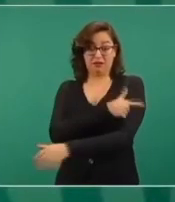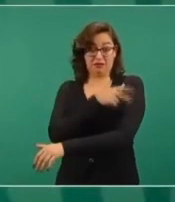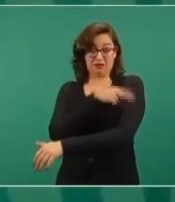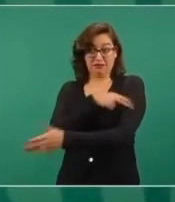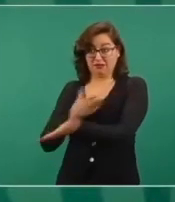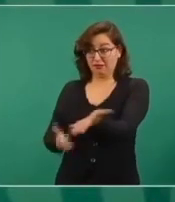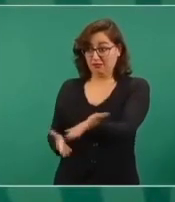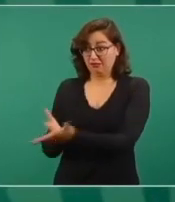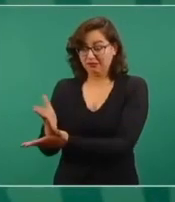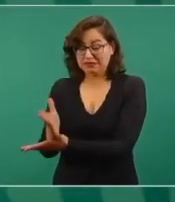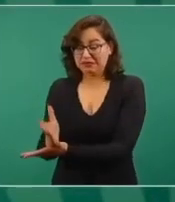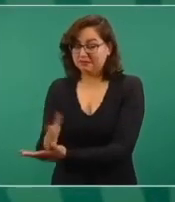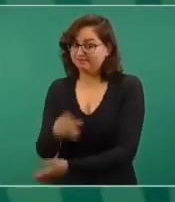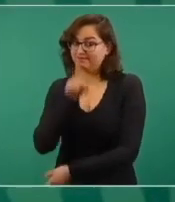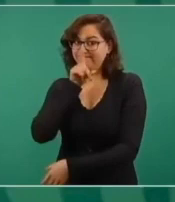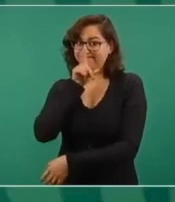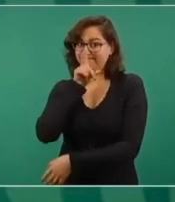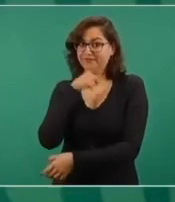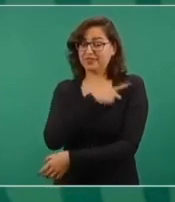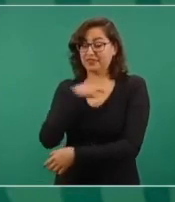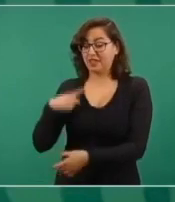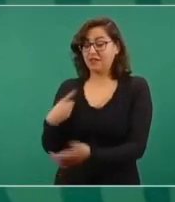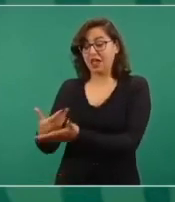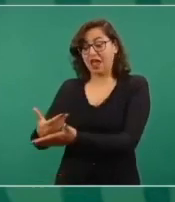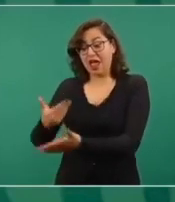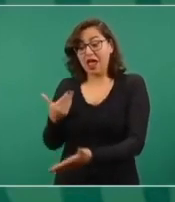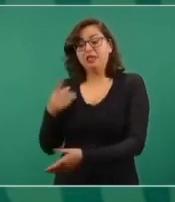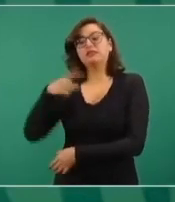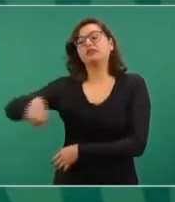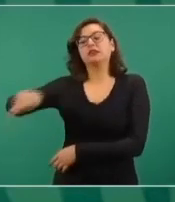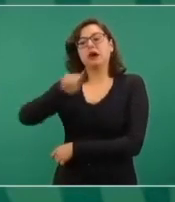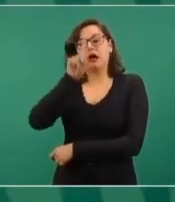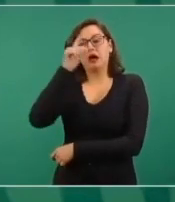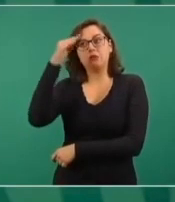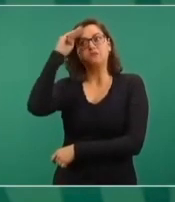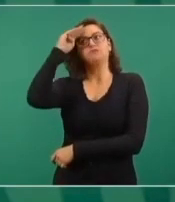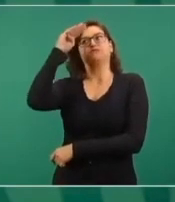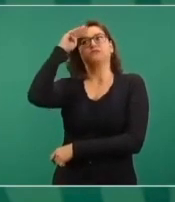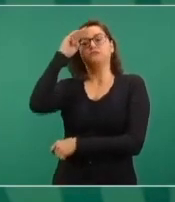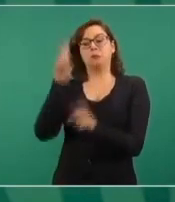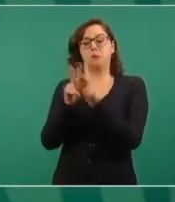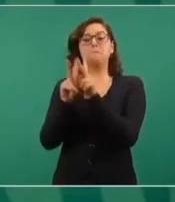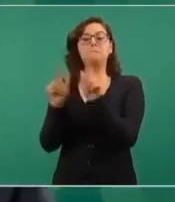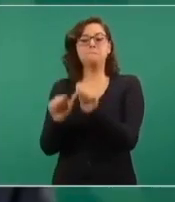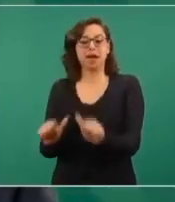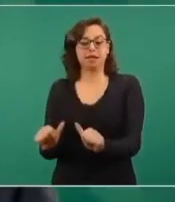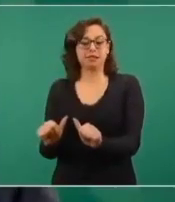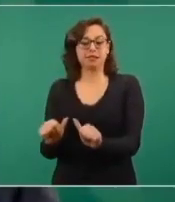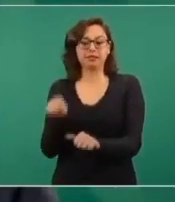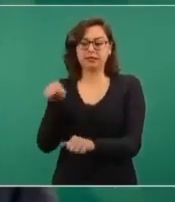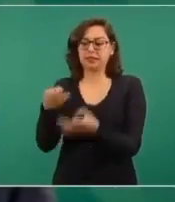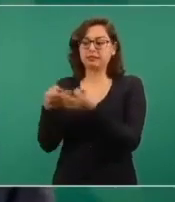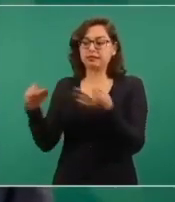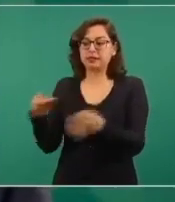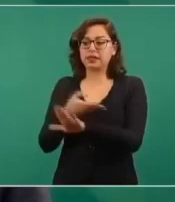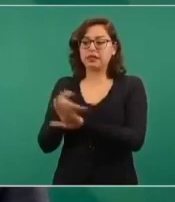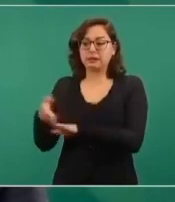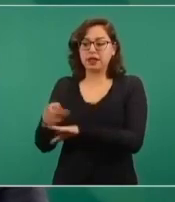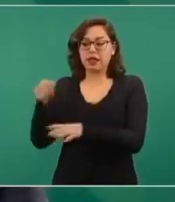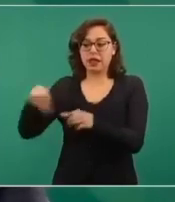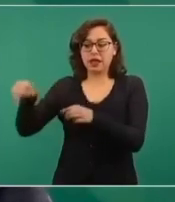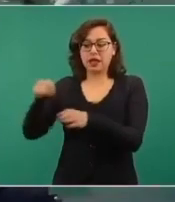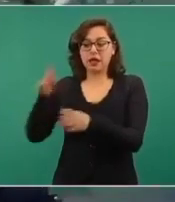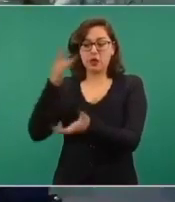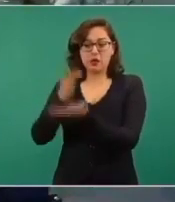que permita reconciliación y que todos puedan vivir en paz, no solo en Tierra Blanca, sino en muchas regiones de esta zona